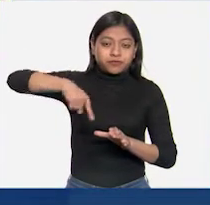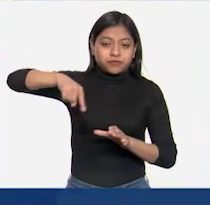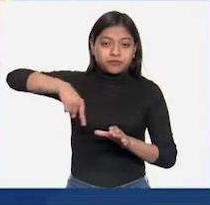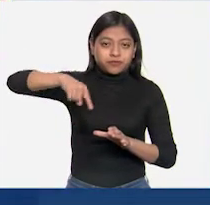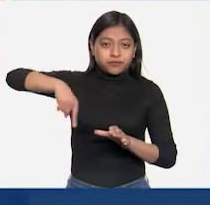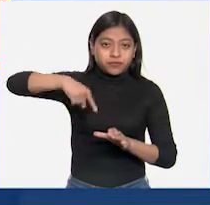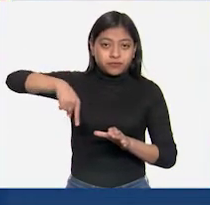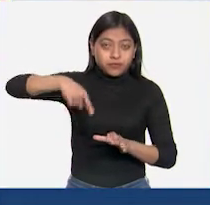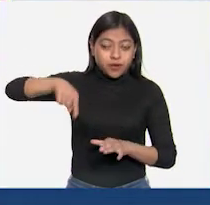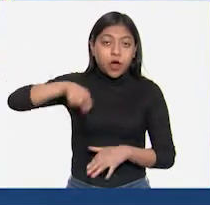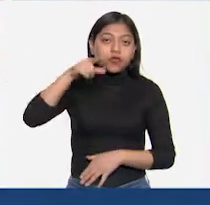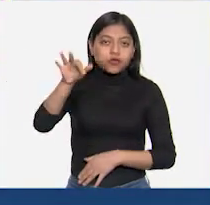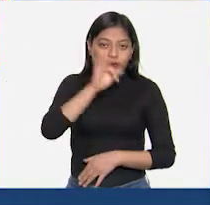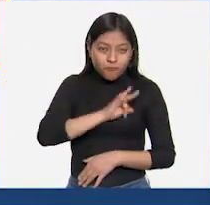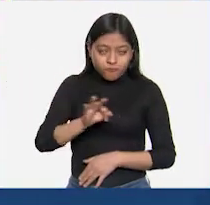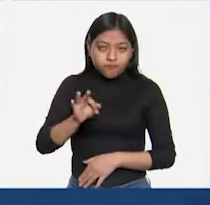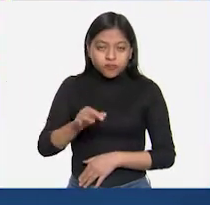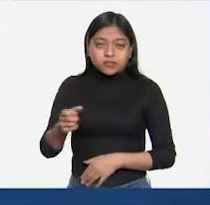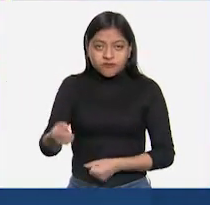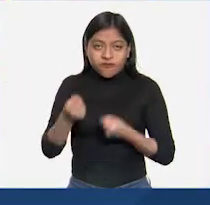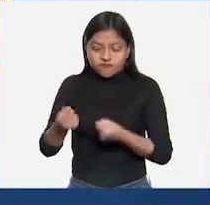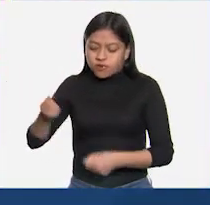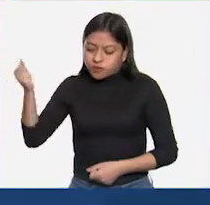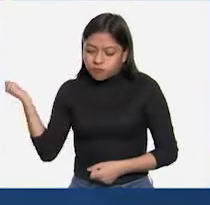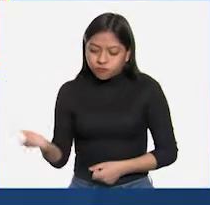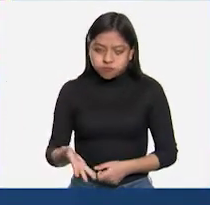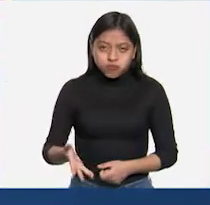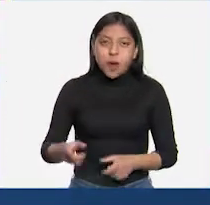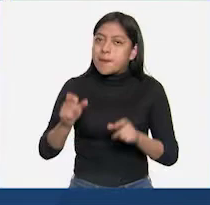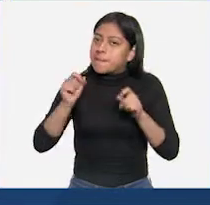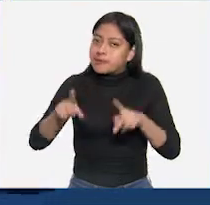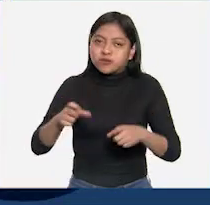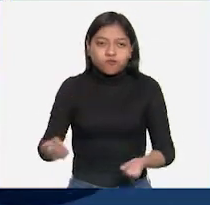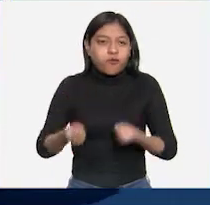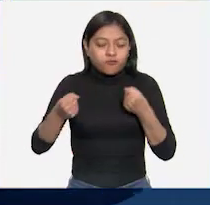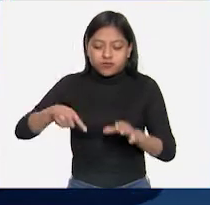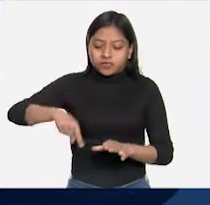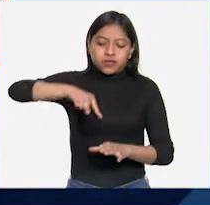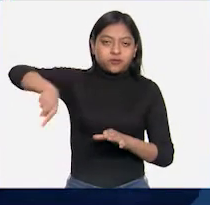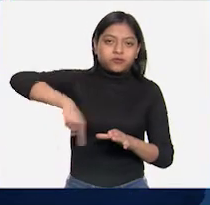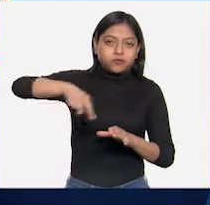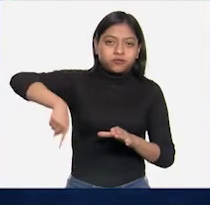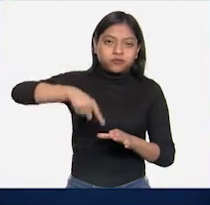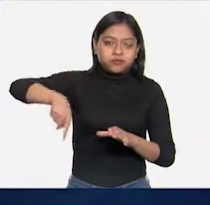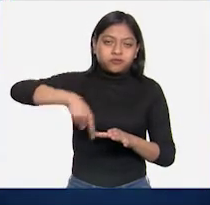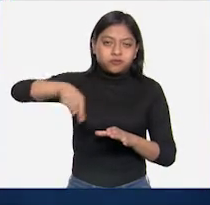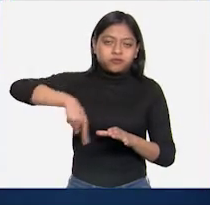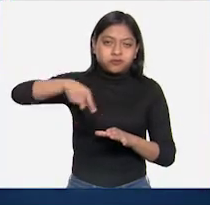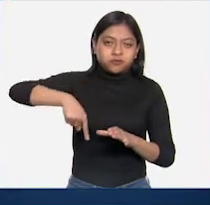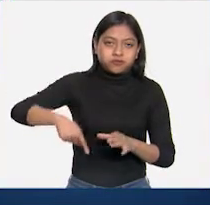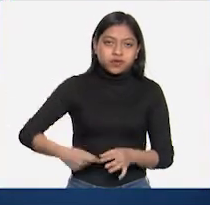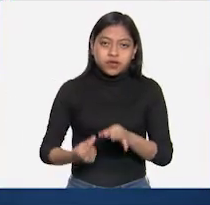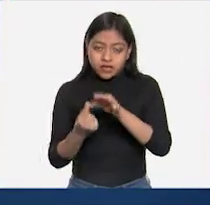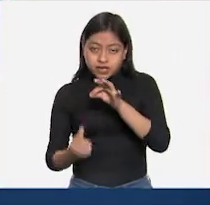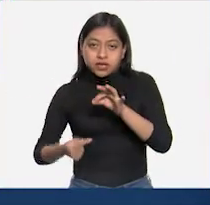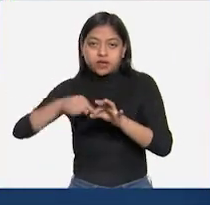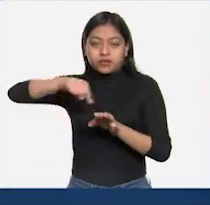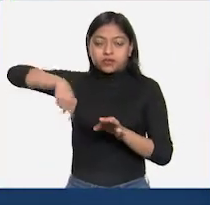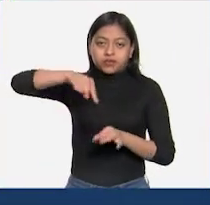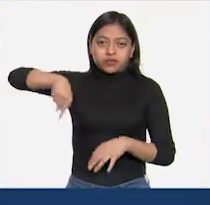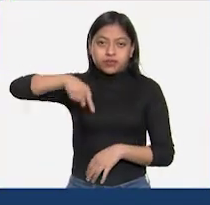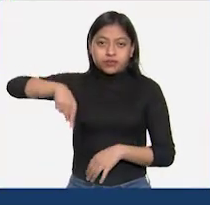Por la fuerza que fue al lanzar la cuerda, por la gravedad, permite que el trompo conserve el eje por su